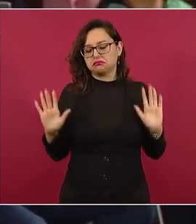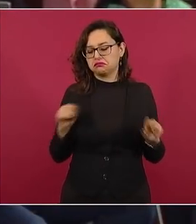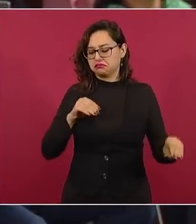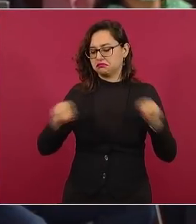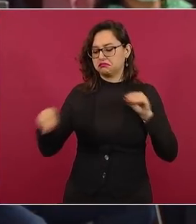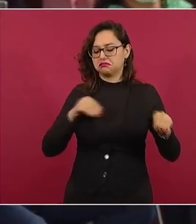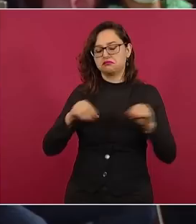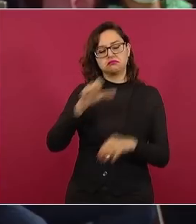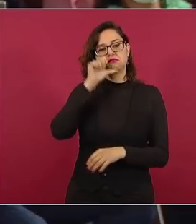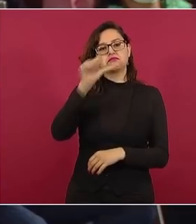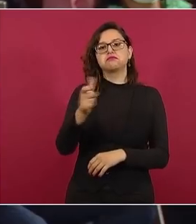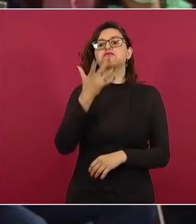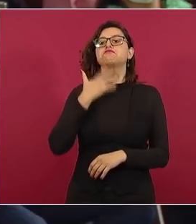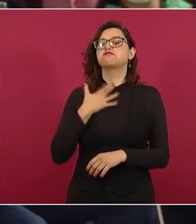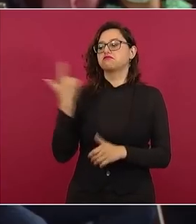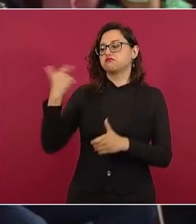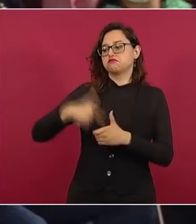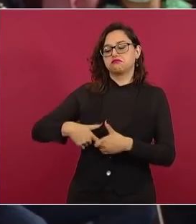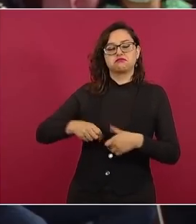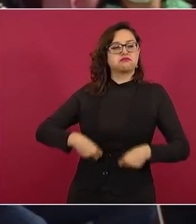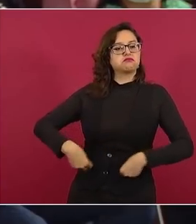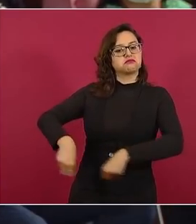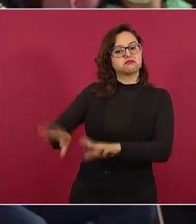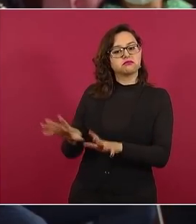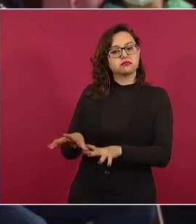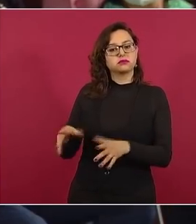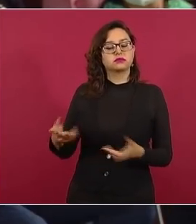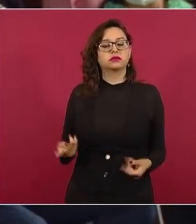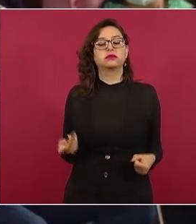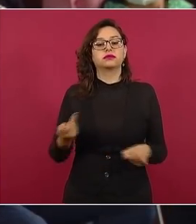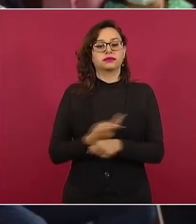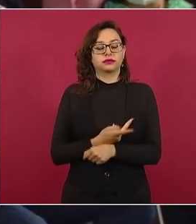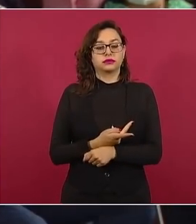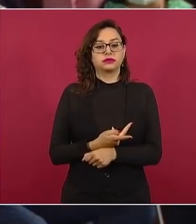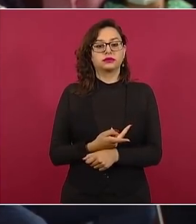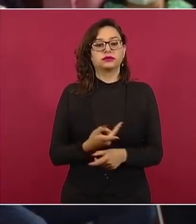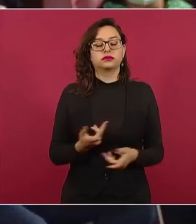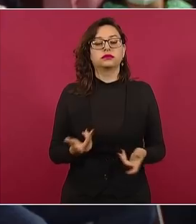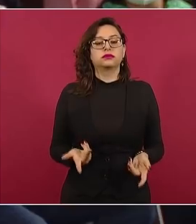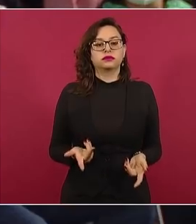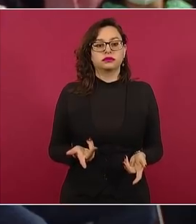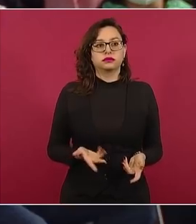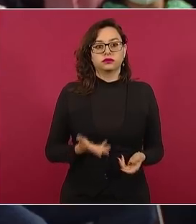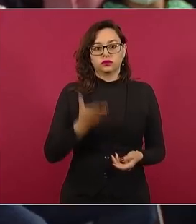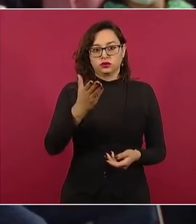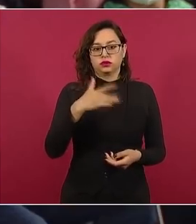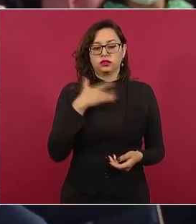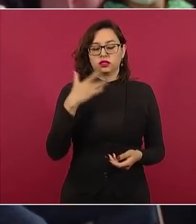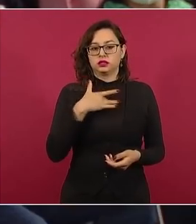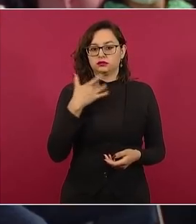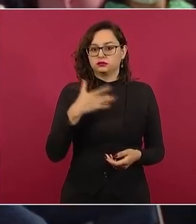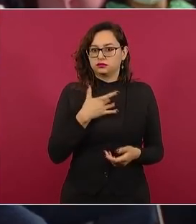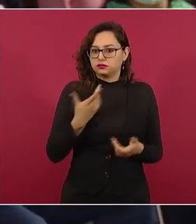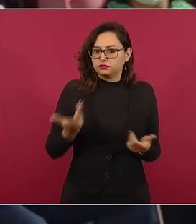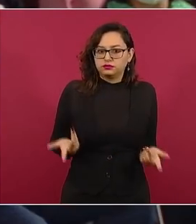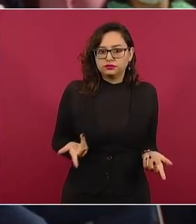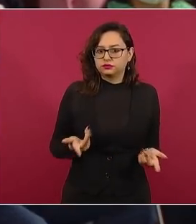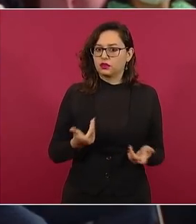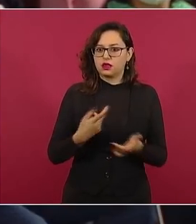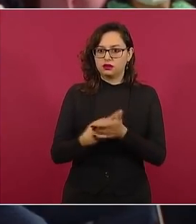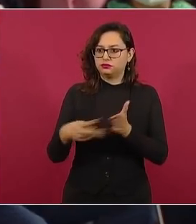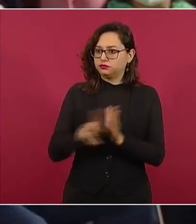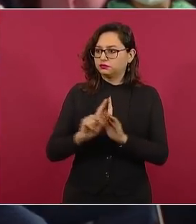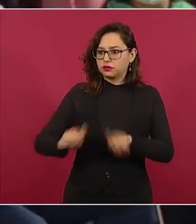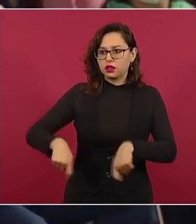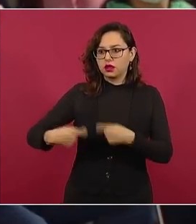para el plan también de fortalecimiento al mercado interno de las gasolinas. Entonces, preguntarle por qué no se ha podido aterrizar